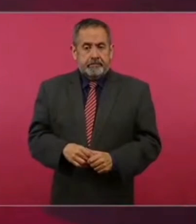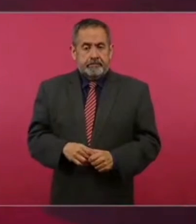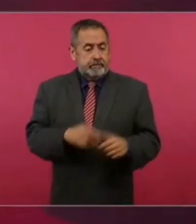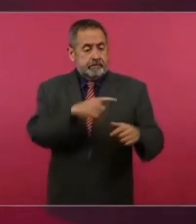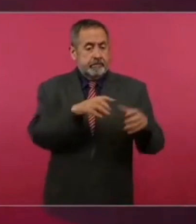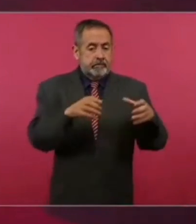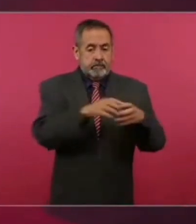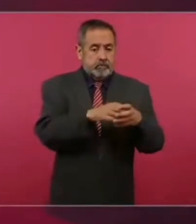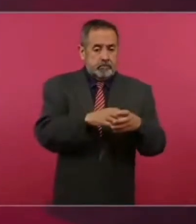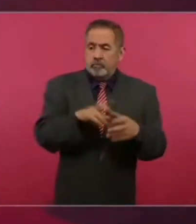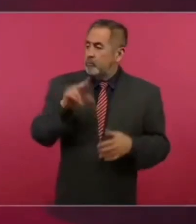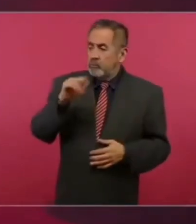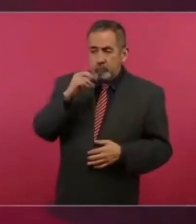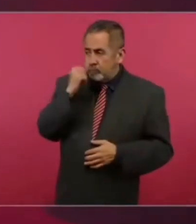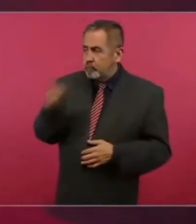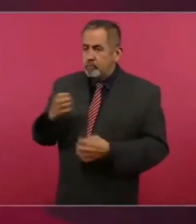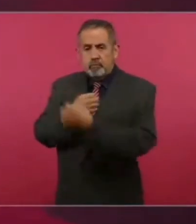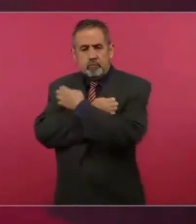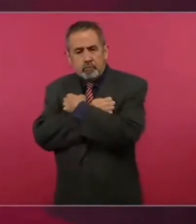de la educación pública.